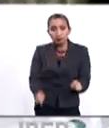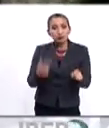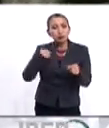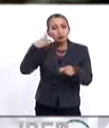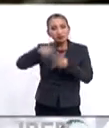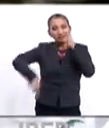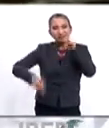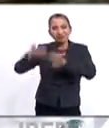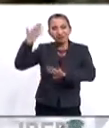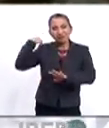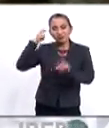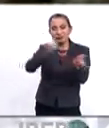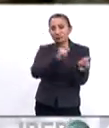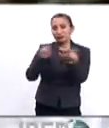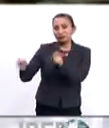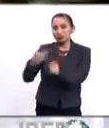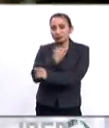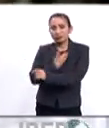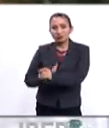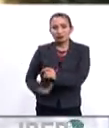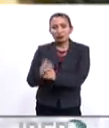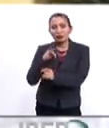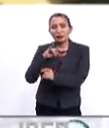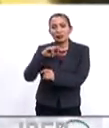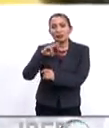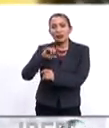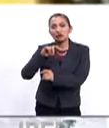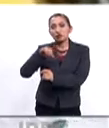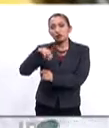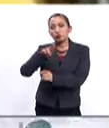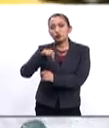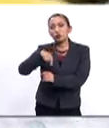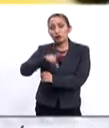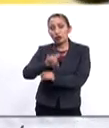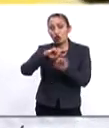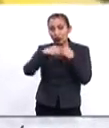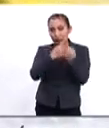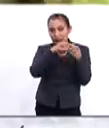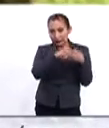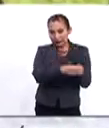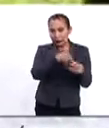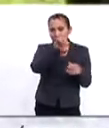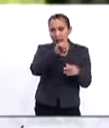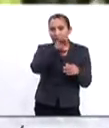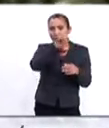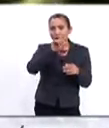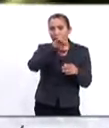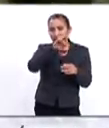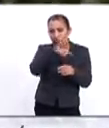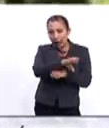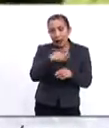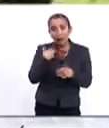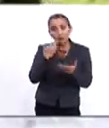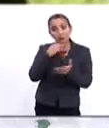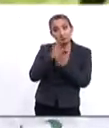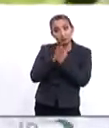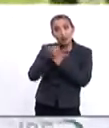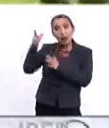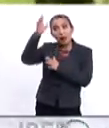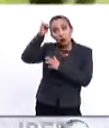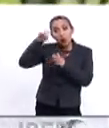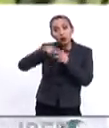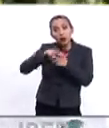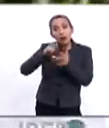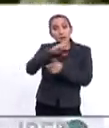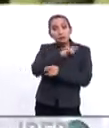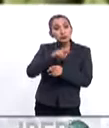interrumpidos a partir de la toma de poder del presidente Iván Duque. La organización guerrillera instó a pactar